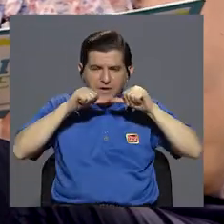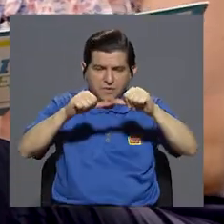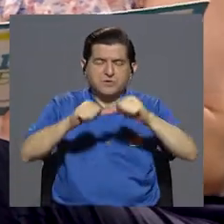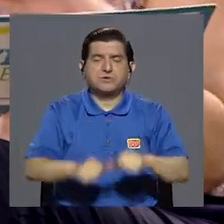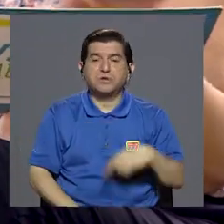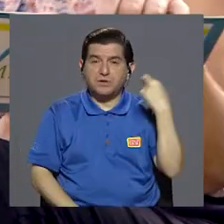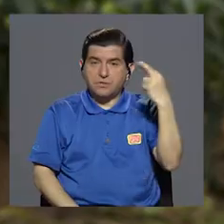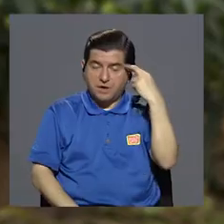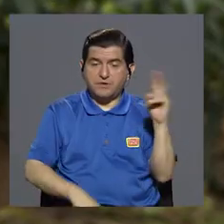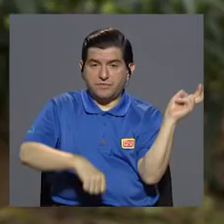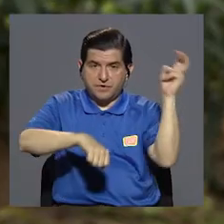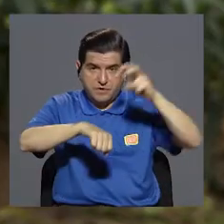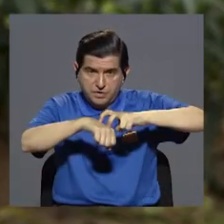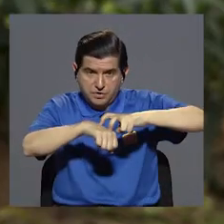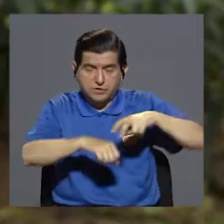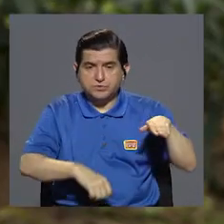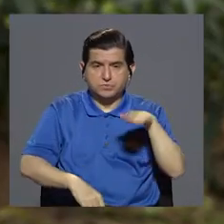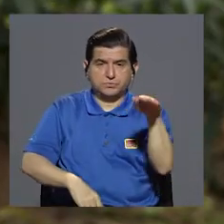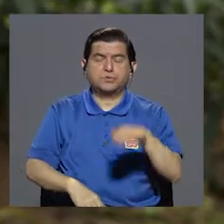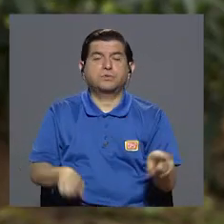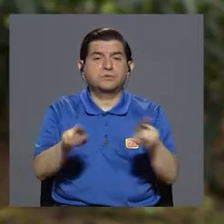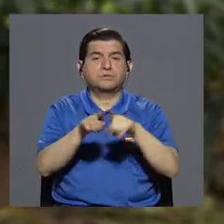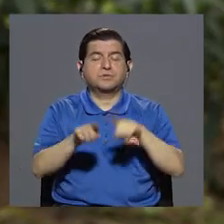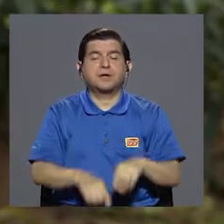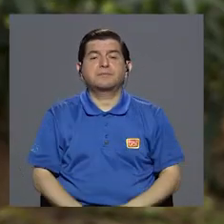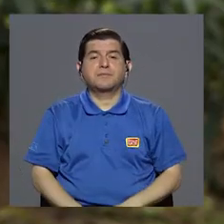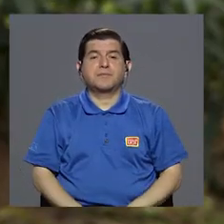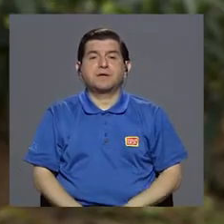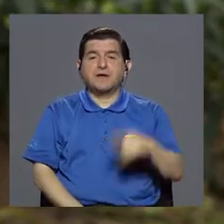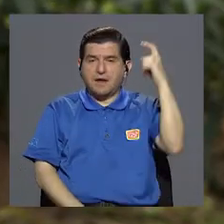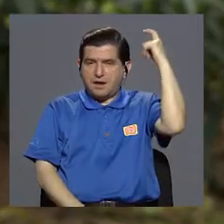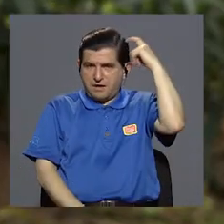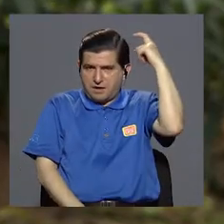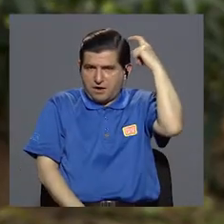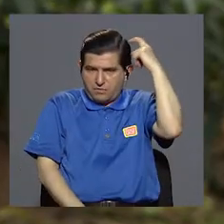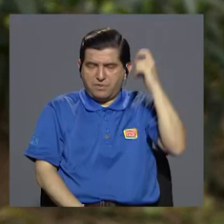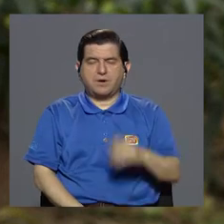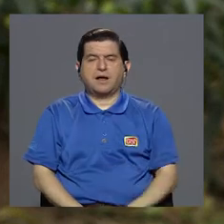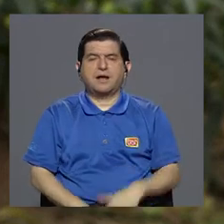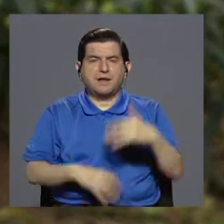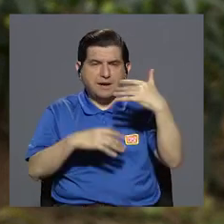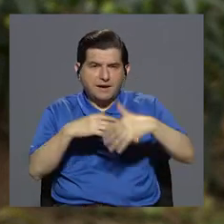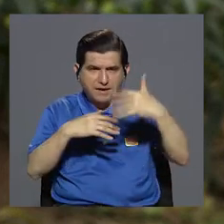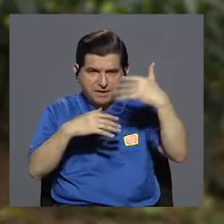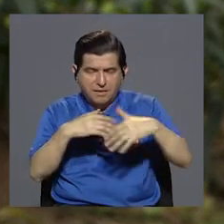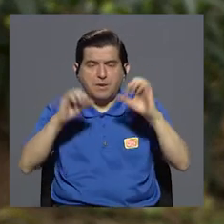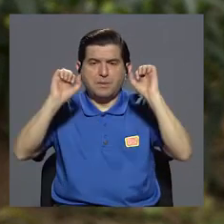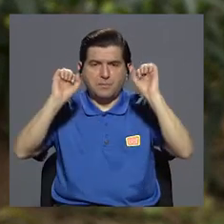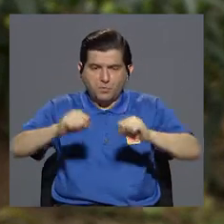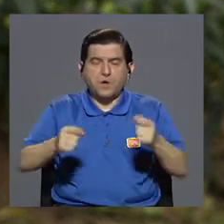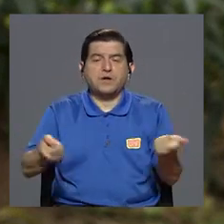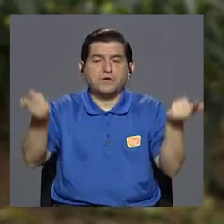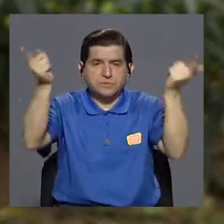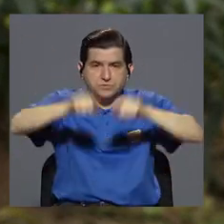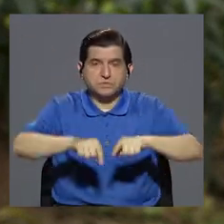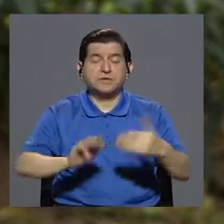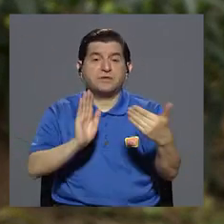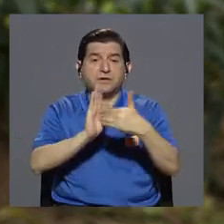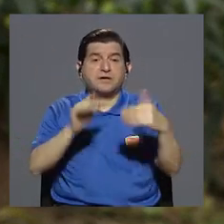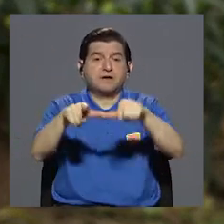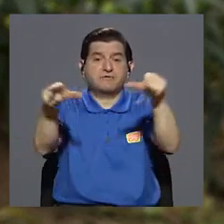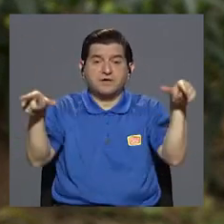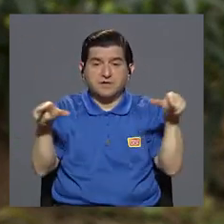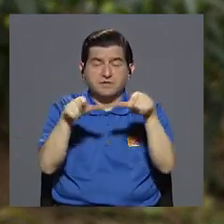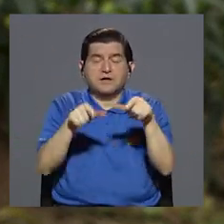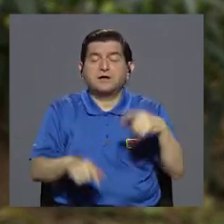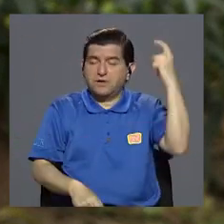de la mordedura de serpiente. Puede haber también secuelas neurológicas, porque puede haber hemorragia cerebral en una mordedura de estas que